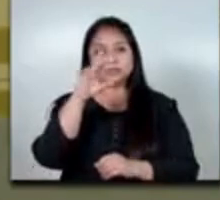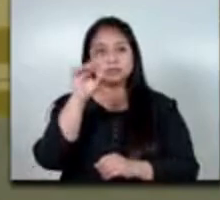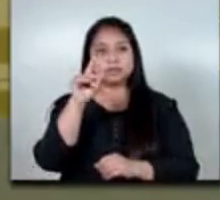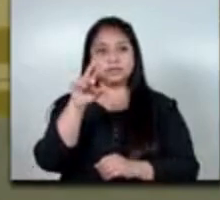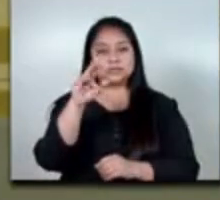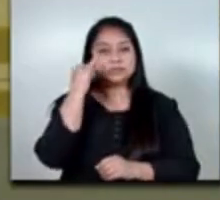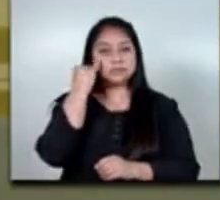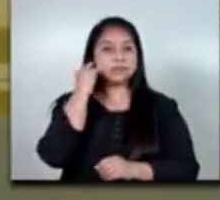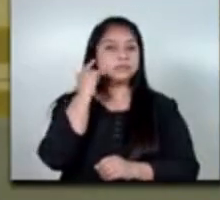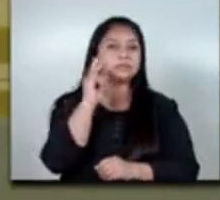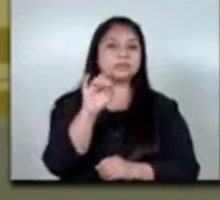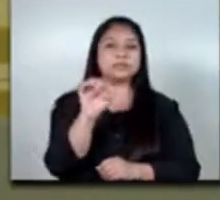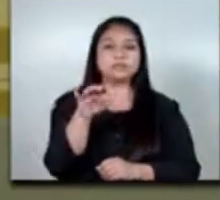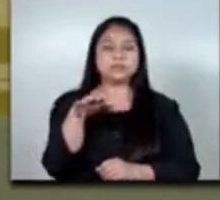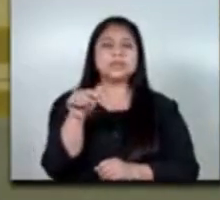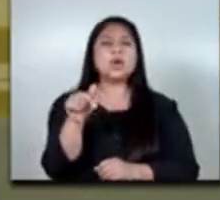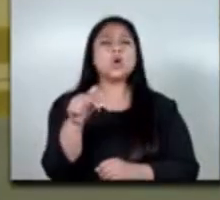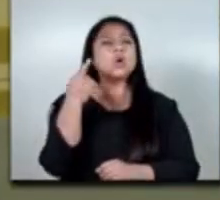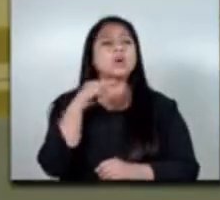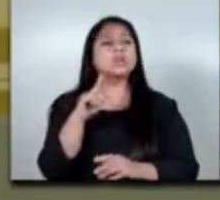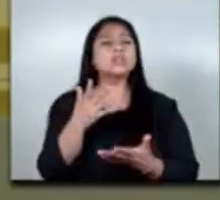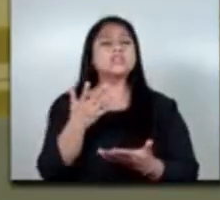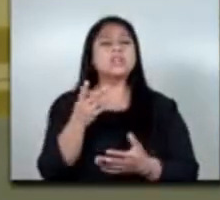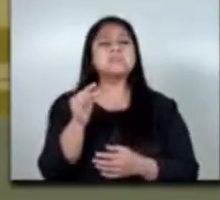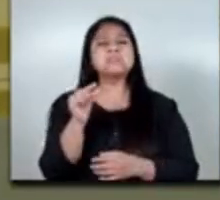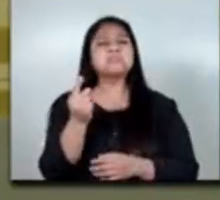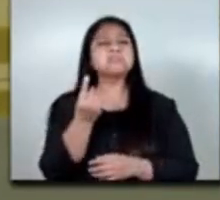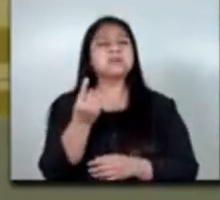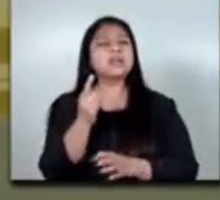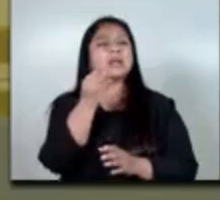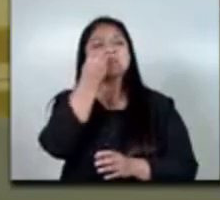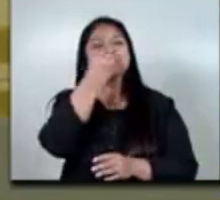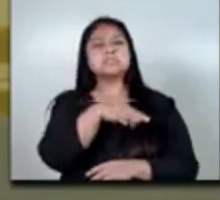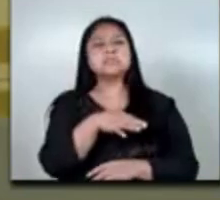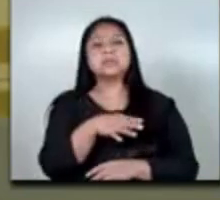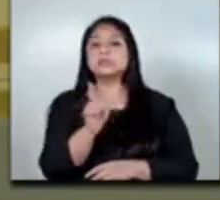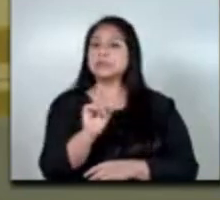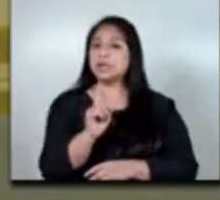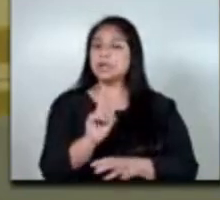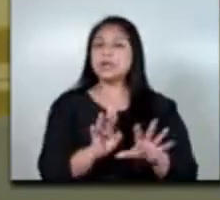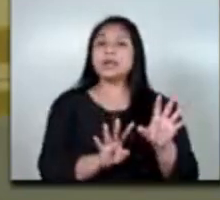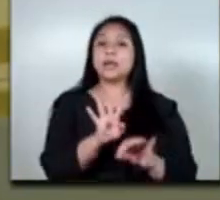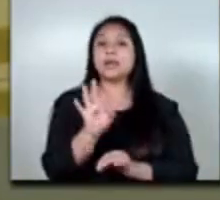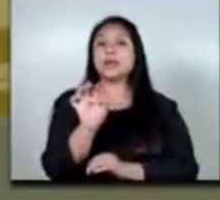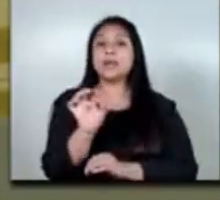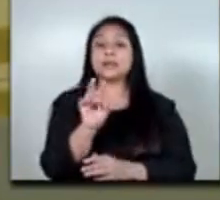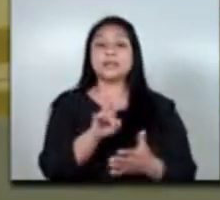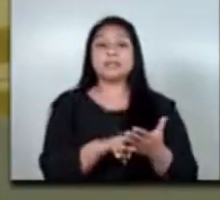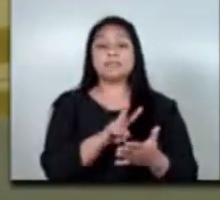un día que pareciera poco trascendental el 14 de enero del año 2020